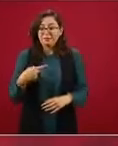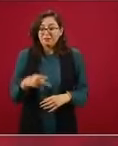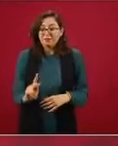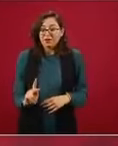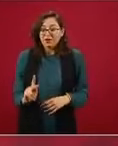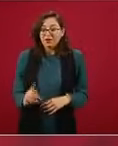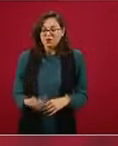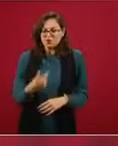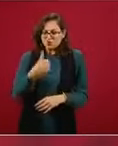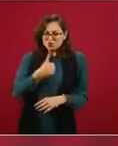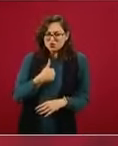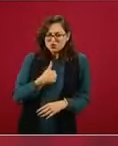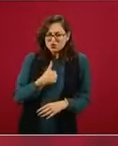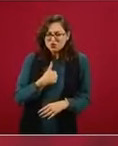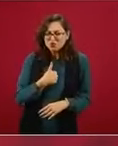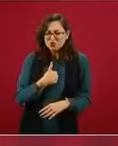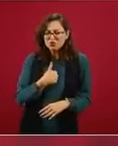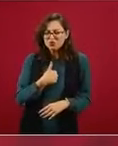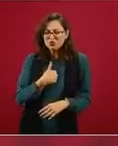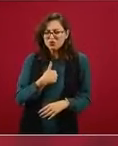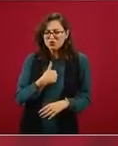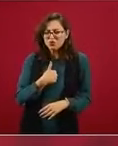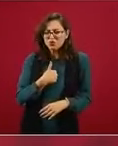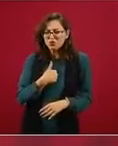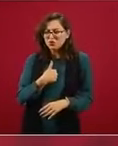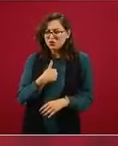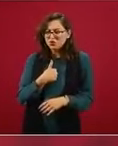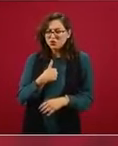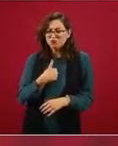convertirme